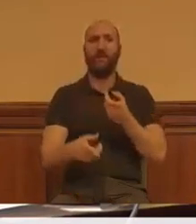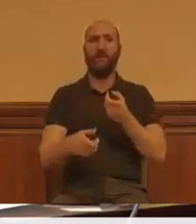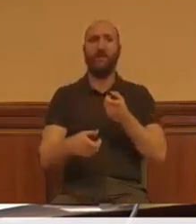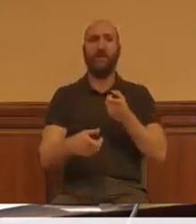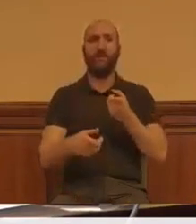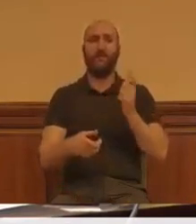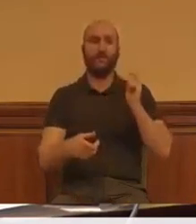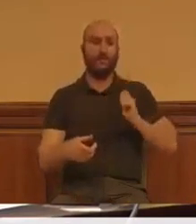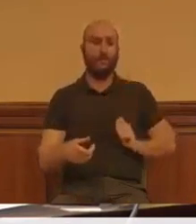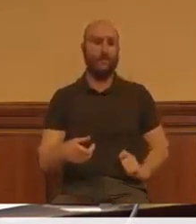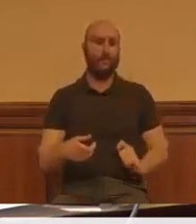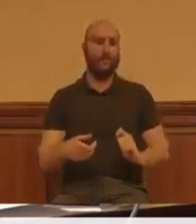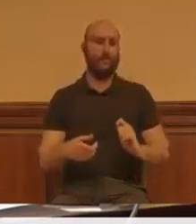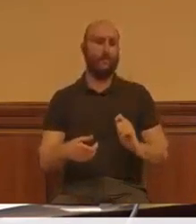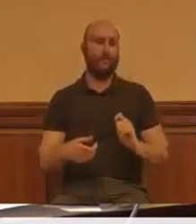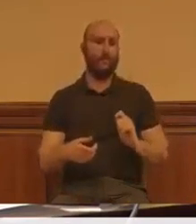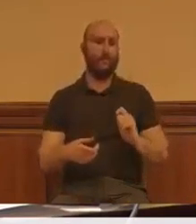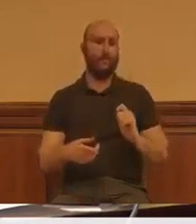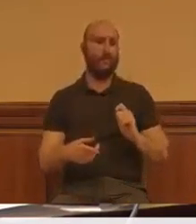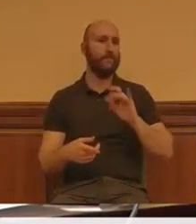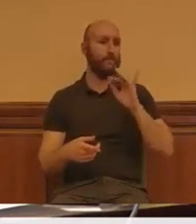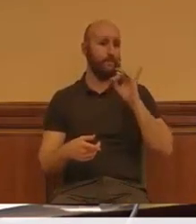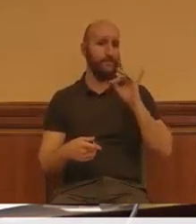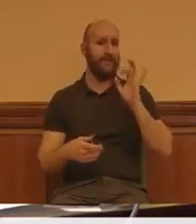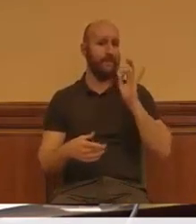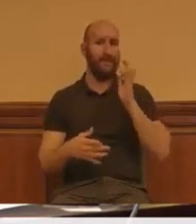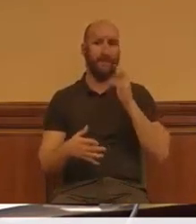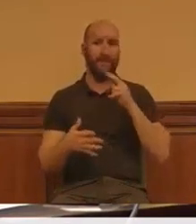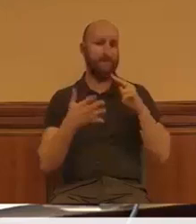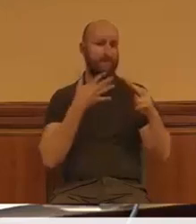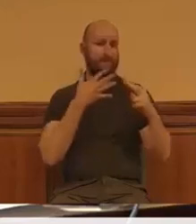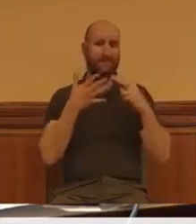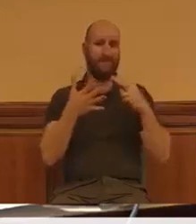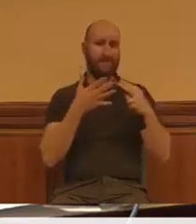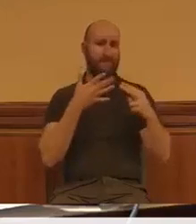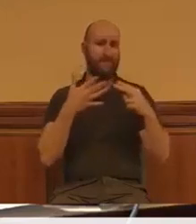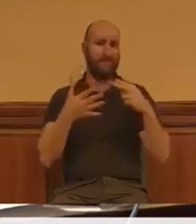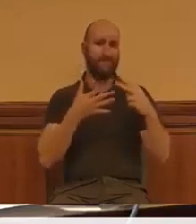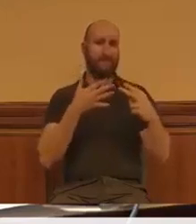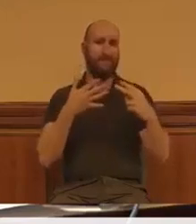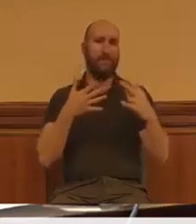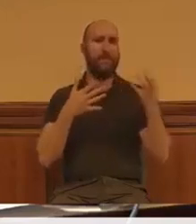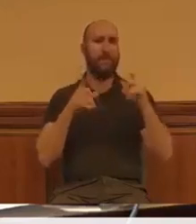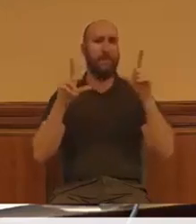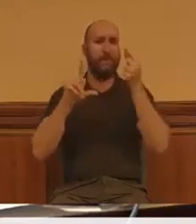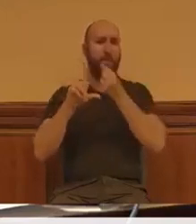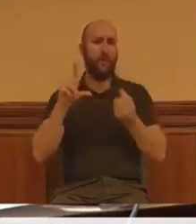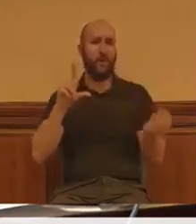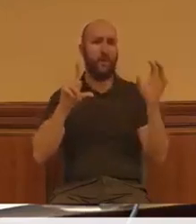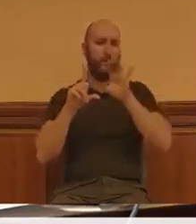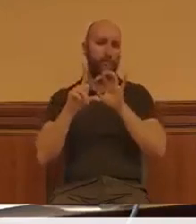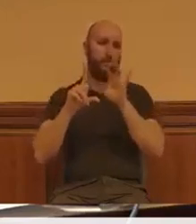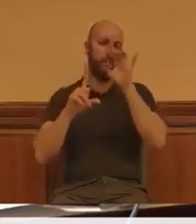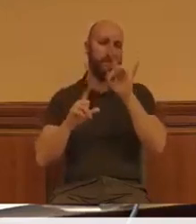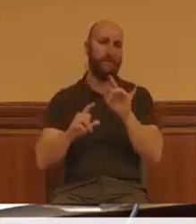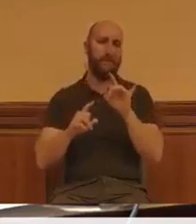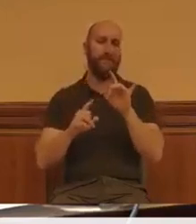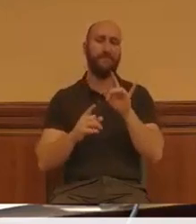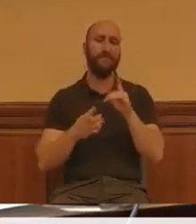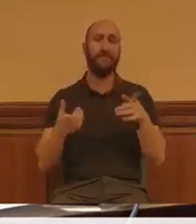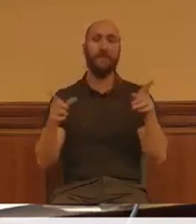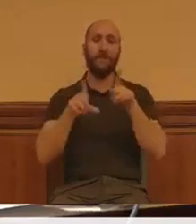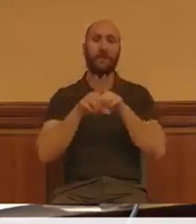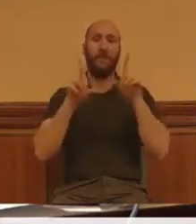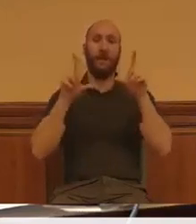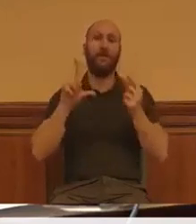efectivamente son absolutamente invisibles, tienen cabida en un mural, pero es que también tienen cabida en un mural